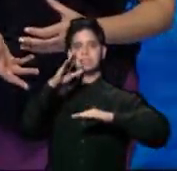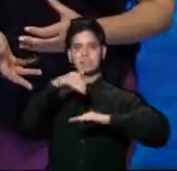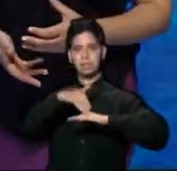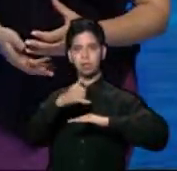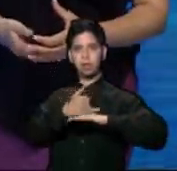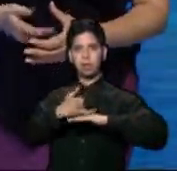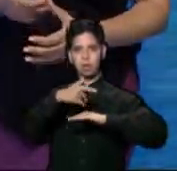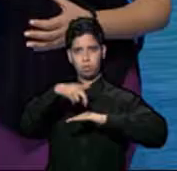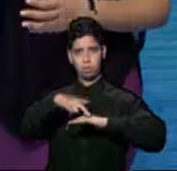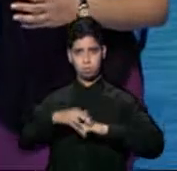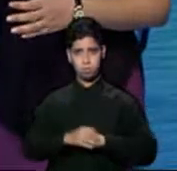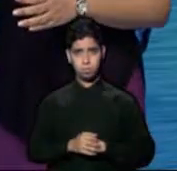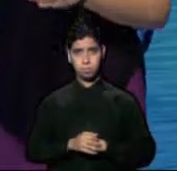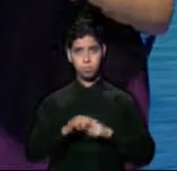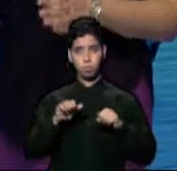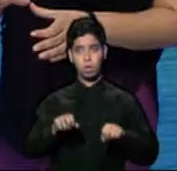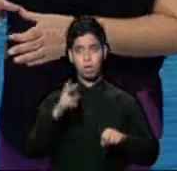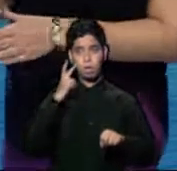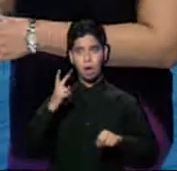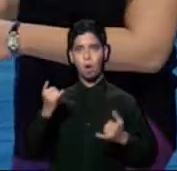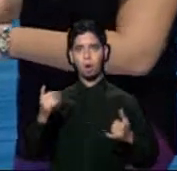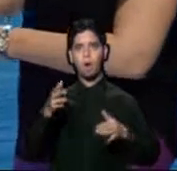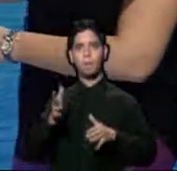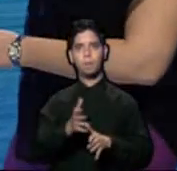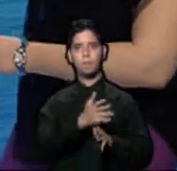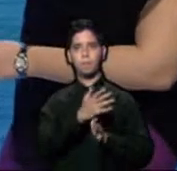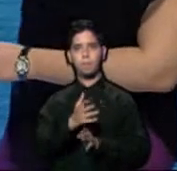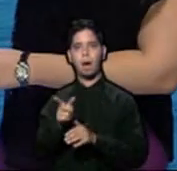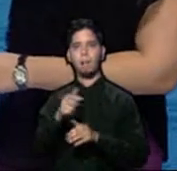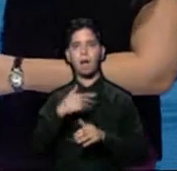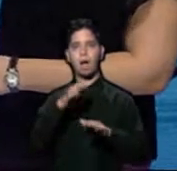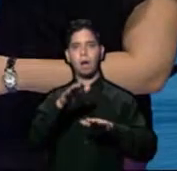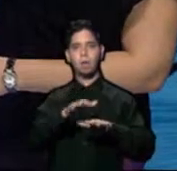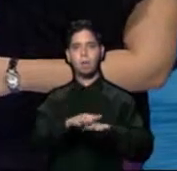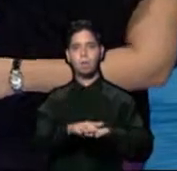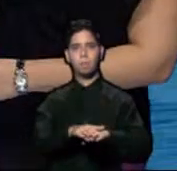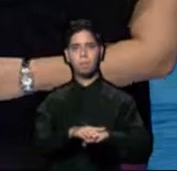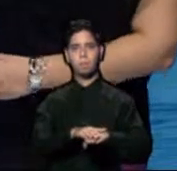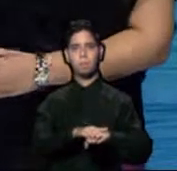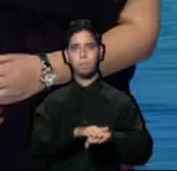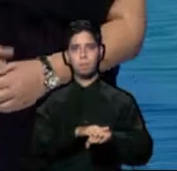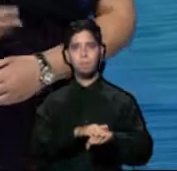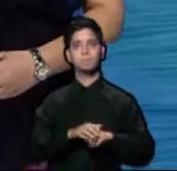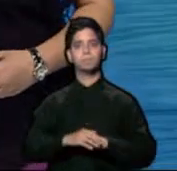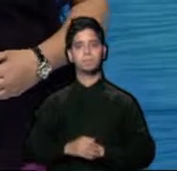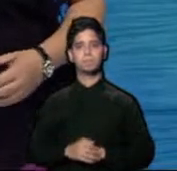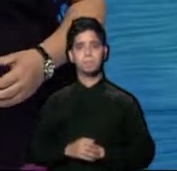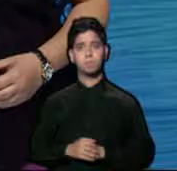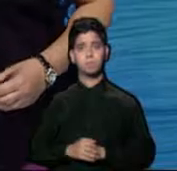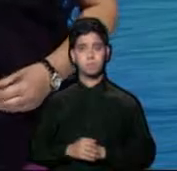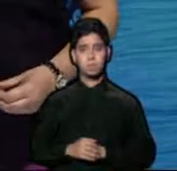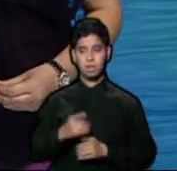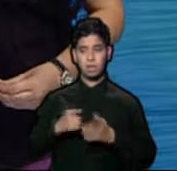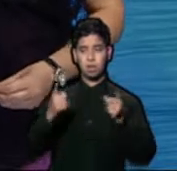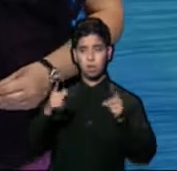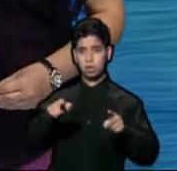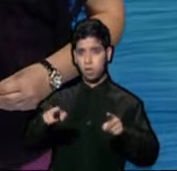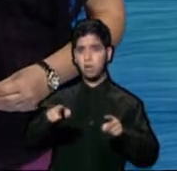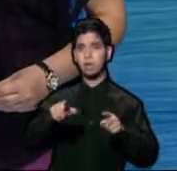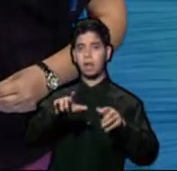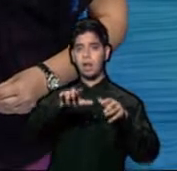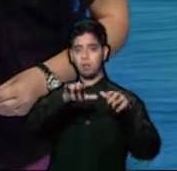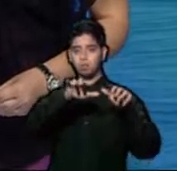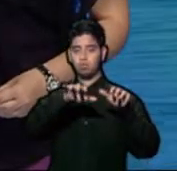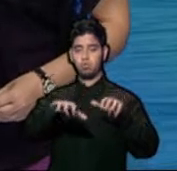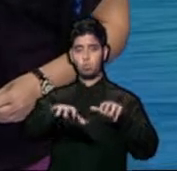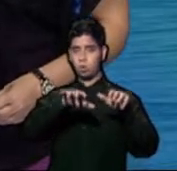animación de viento. viento va a comenzar a disminuir en velocidad. Nos sopla del este, este, sureste. Esto va a permitir que esos aguaceros que se